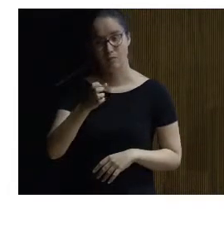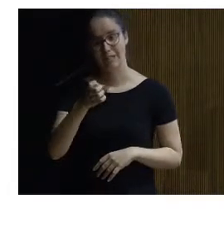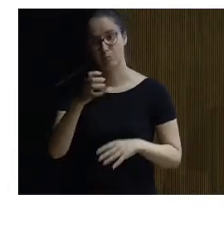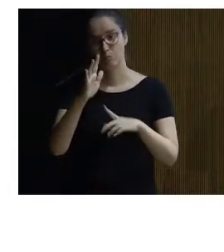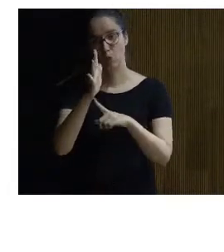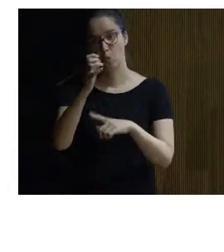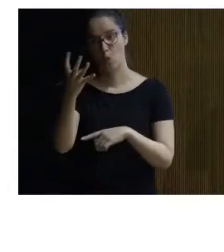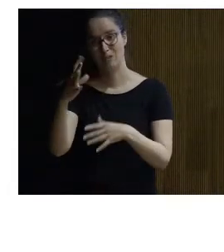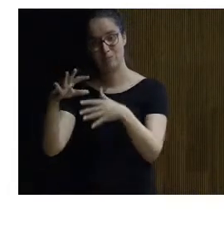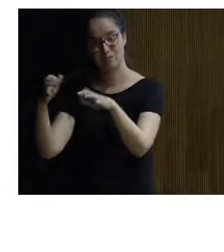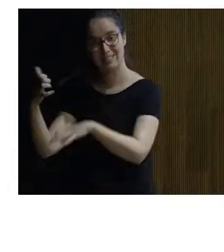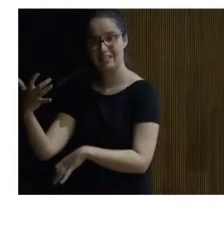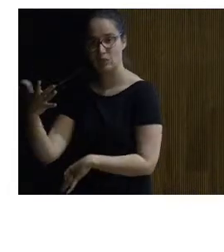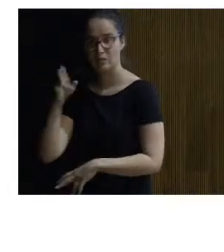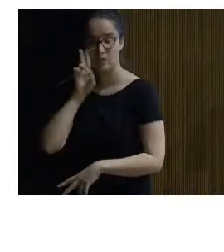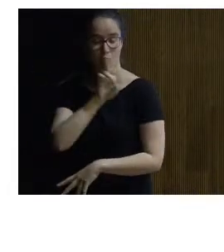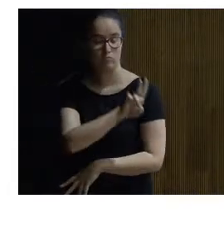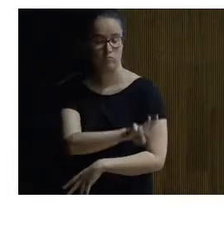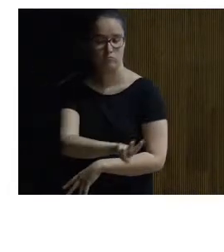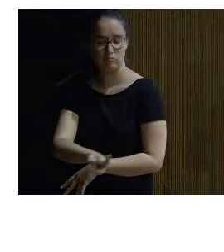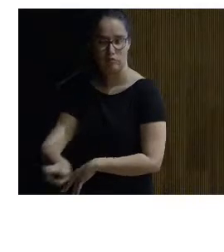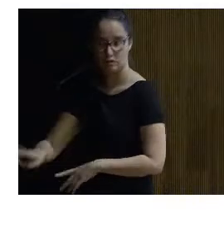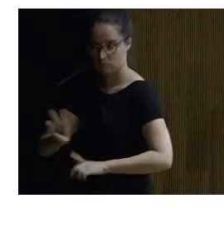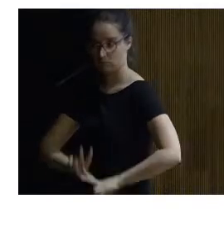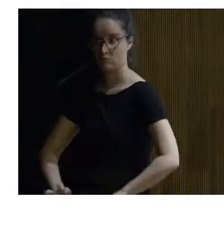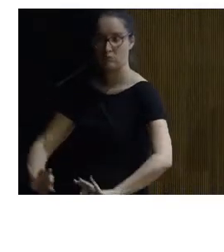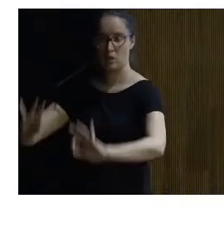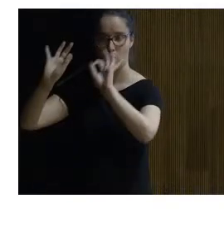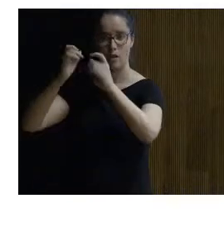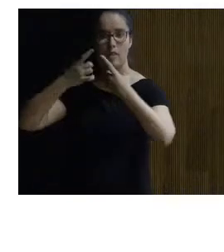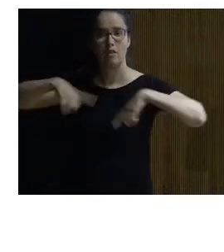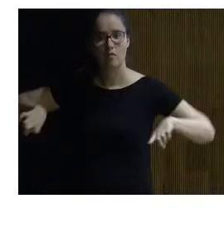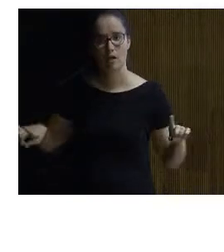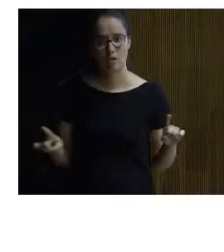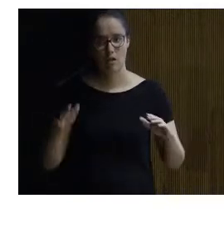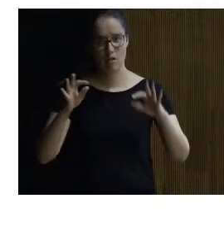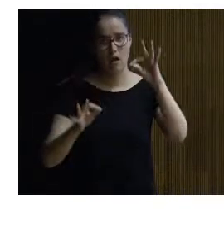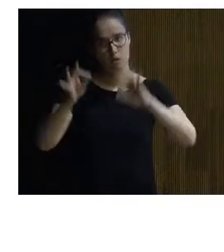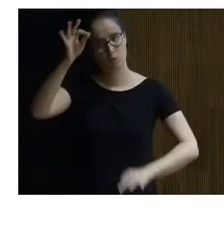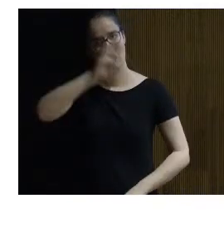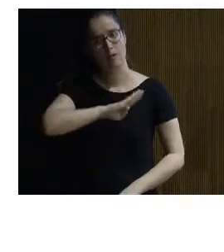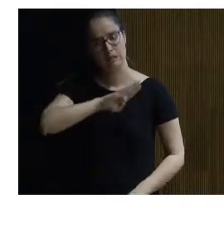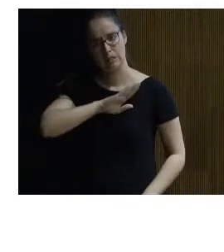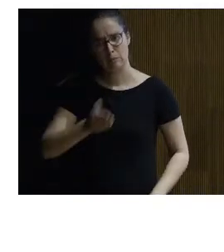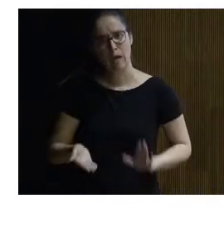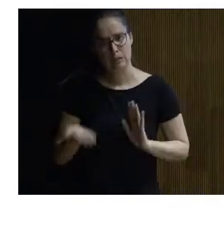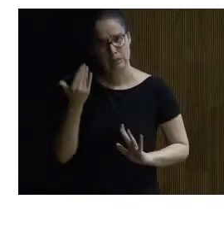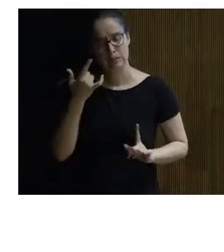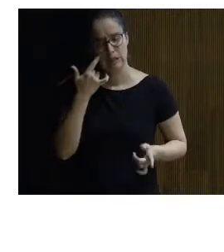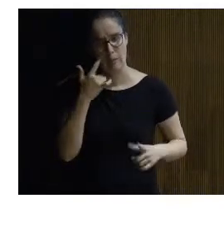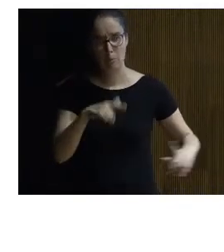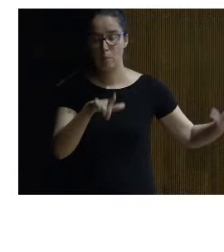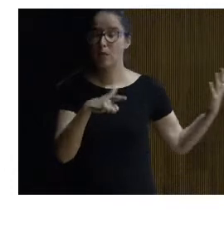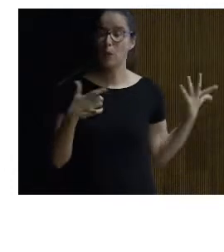cuarto y el quinto y aquí en esta vista desde la parte inferior pues bueno ya la diferencia de cota es más importante lo podéis ver aquí